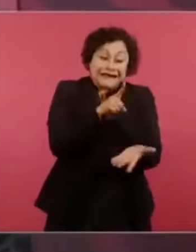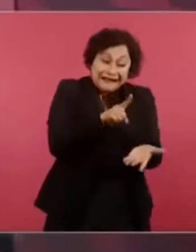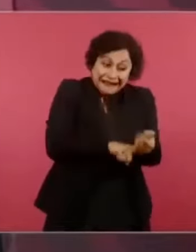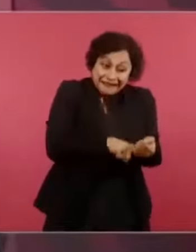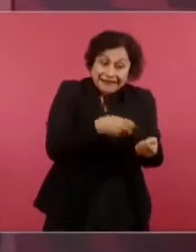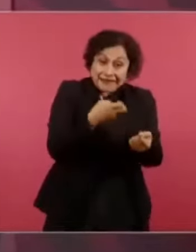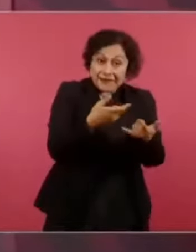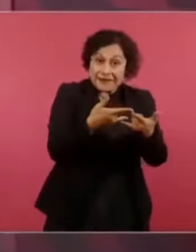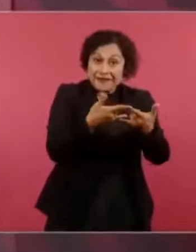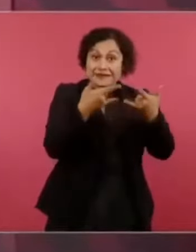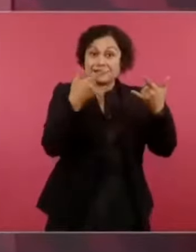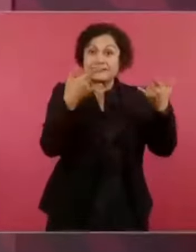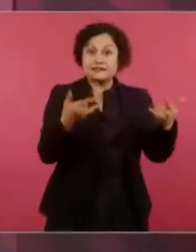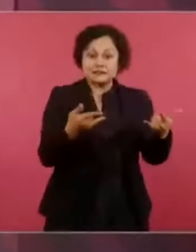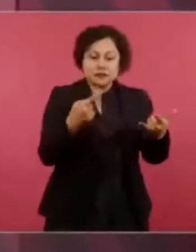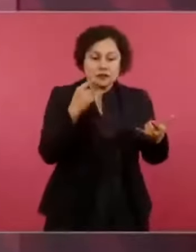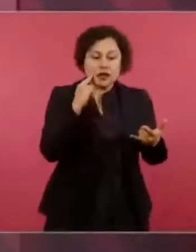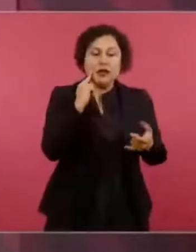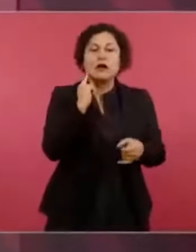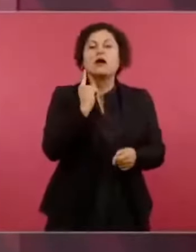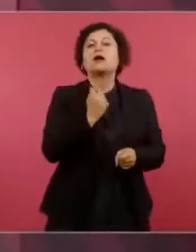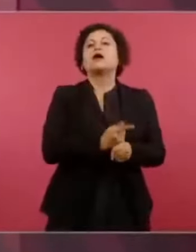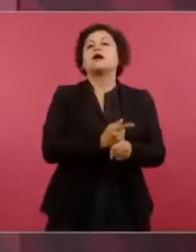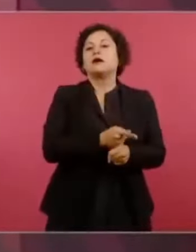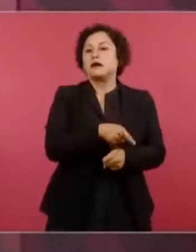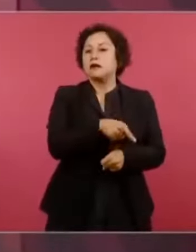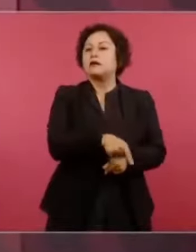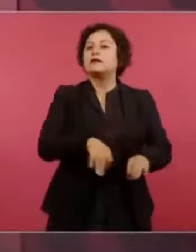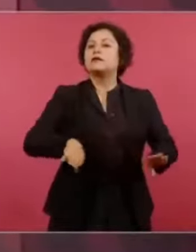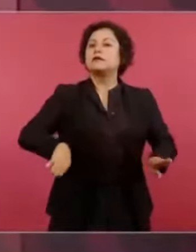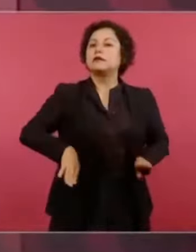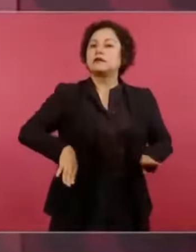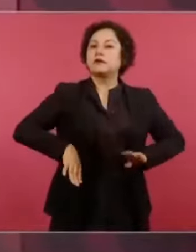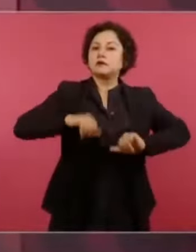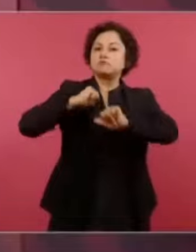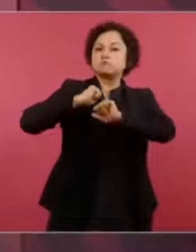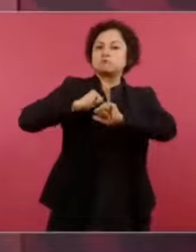acaba de desaparecer.